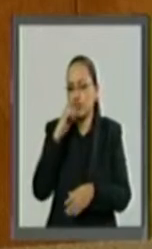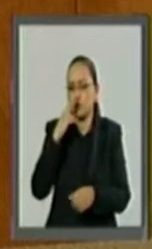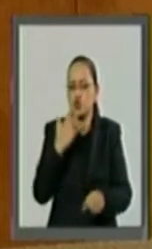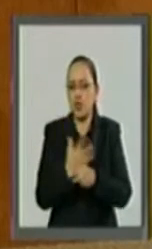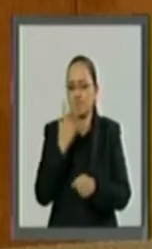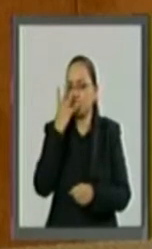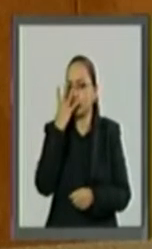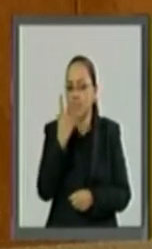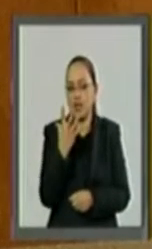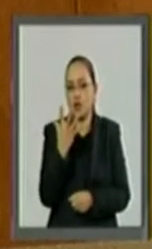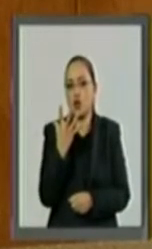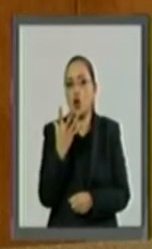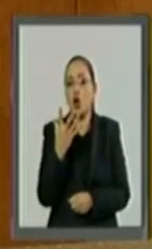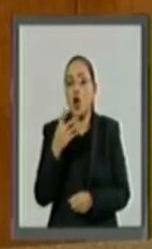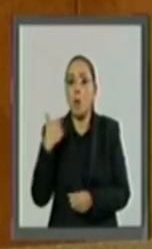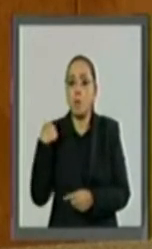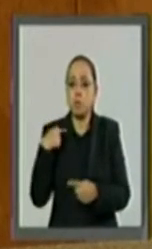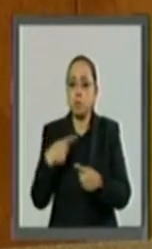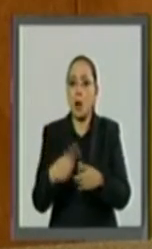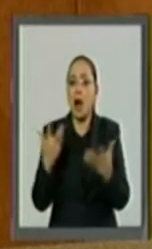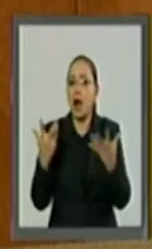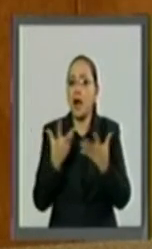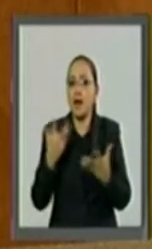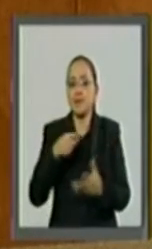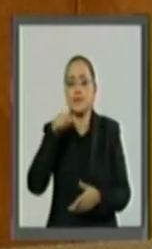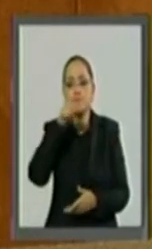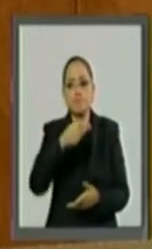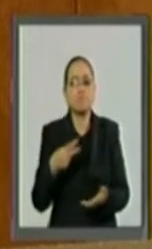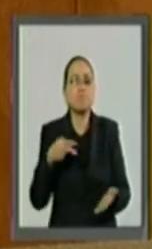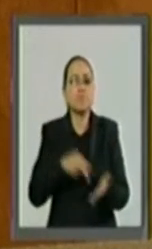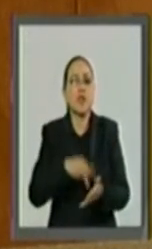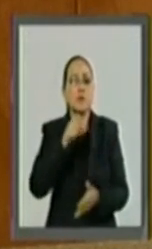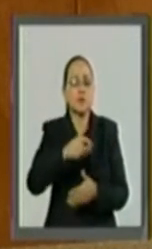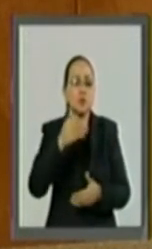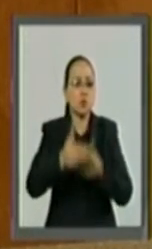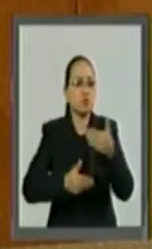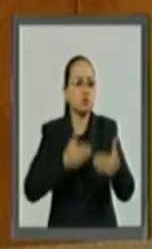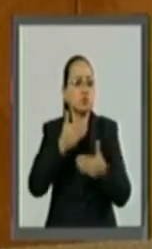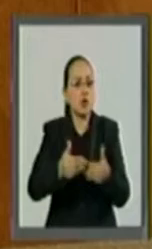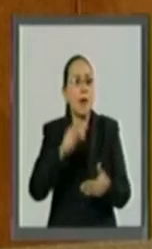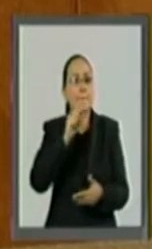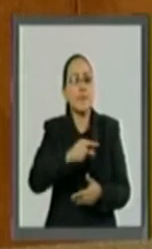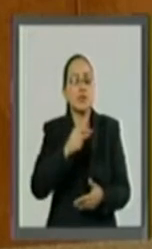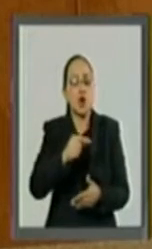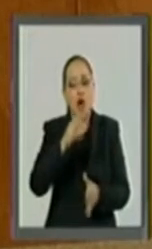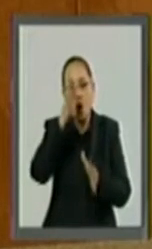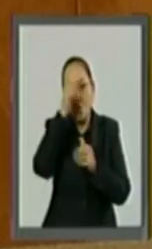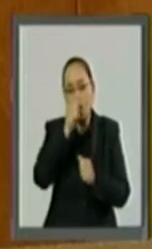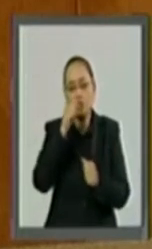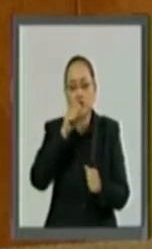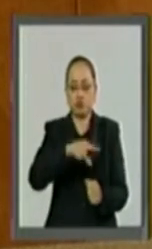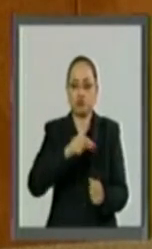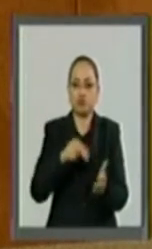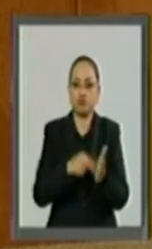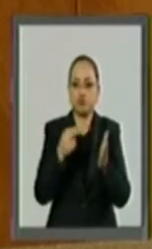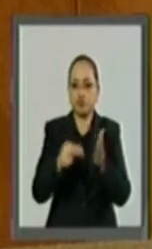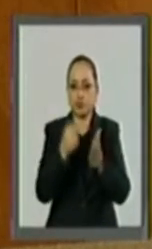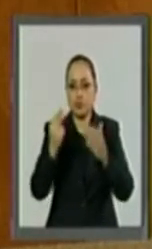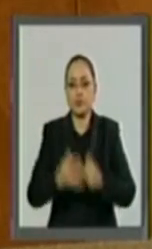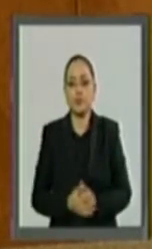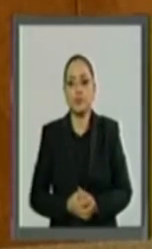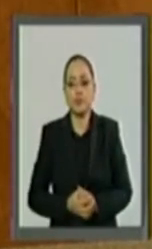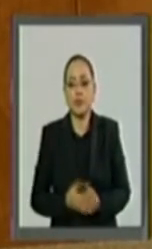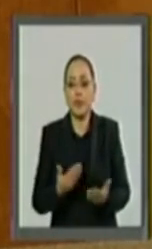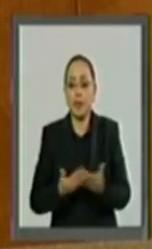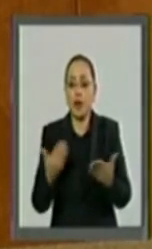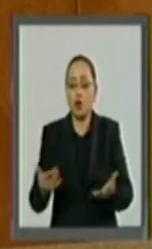responsable que realizaron en el transcurso de las negociaciones y del propio tratado. Ahora